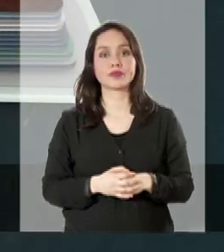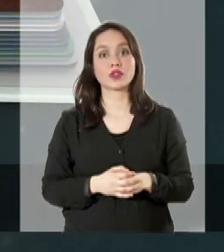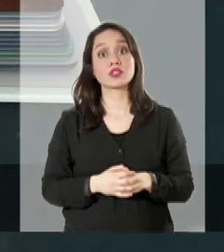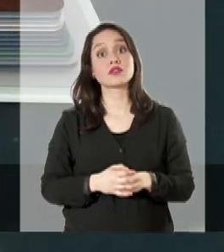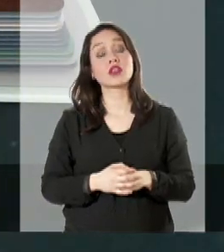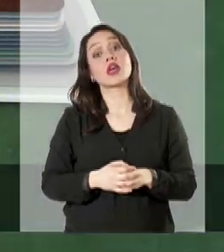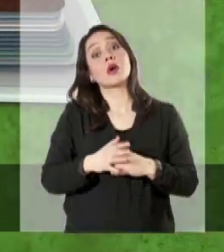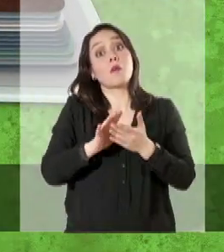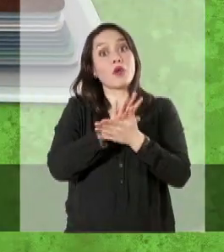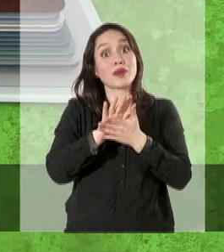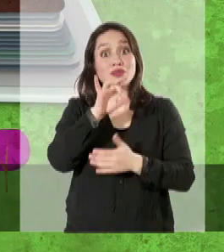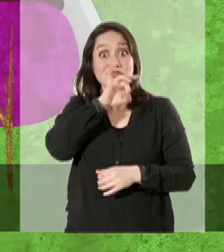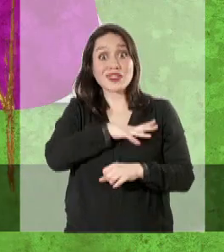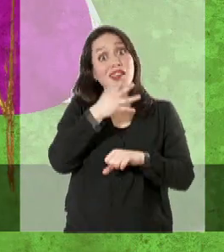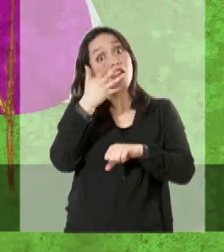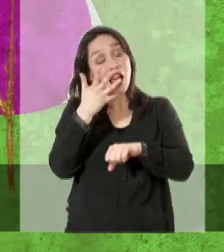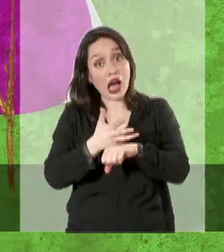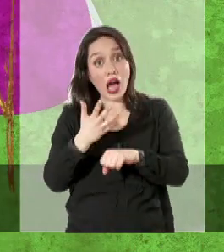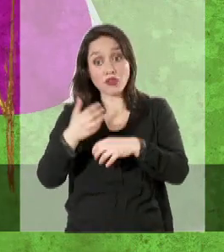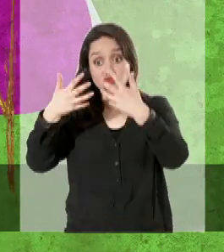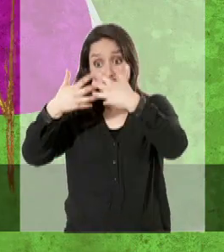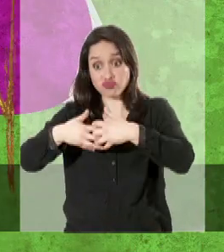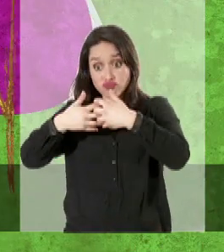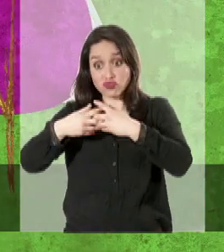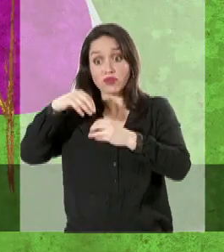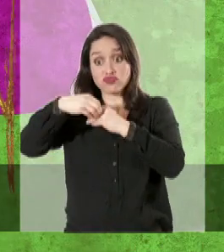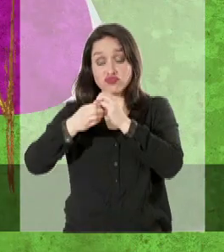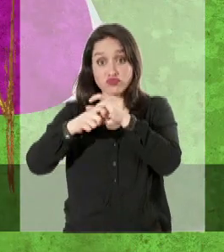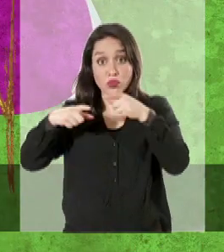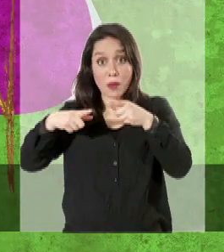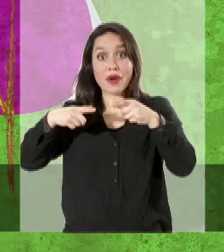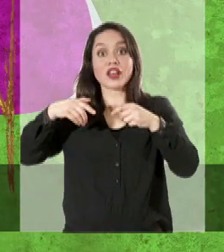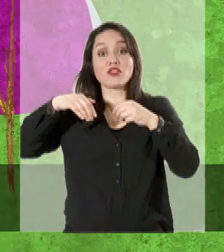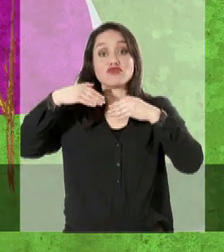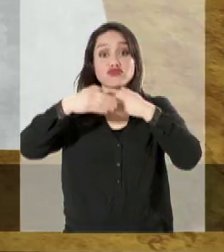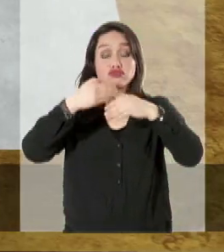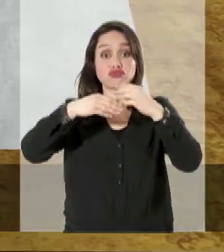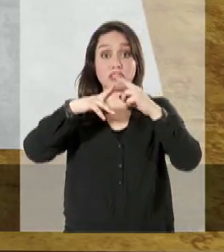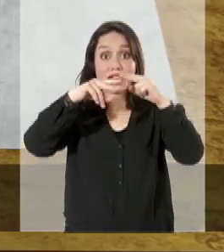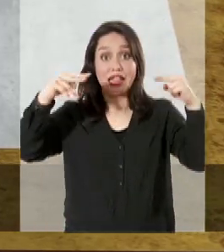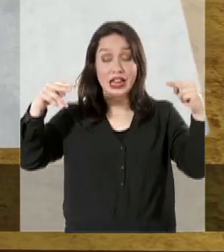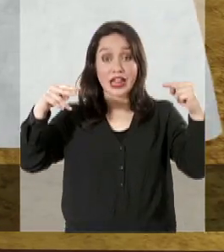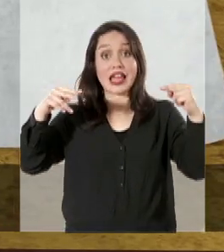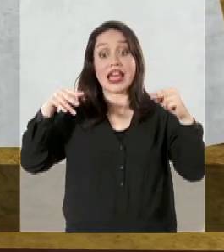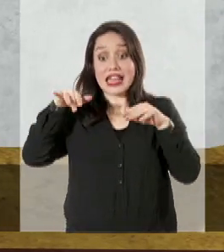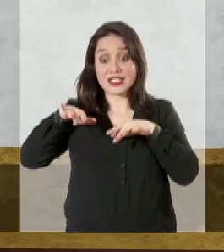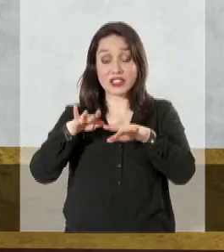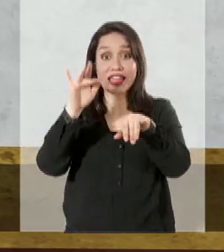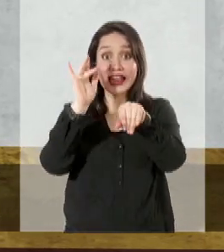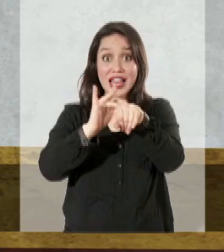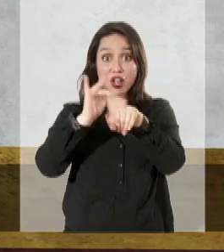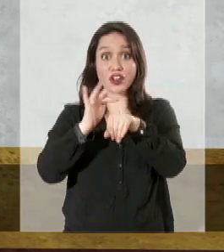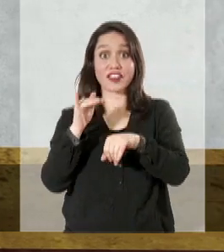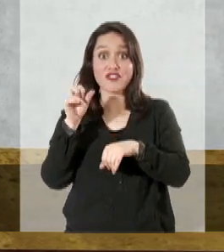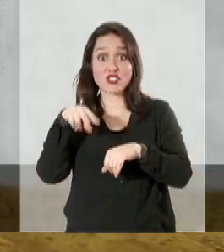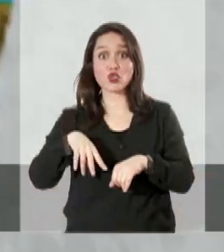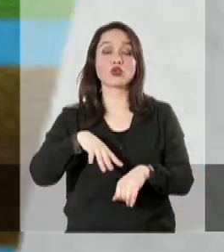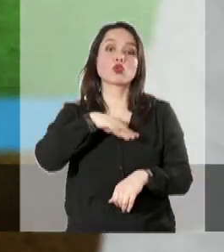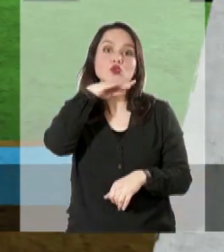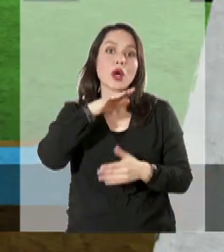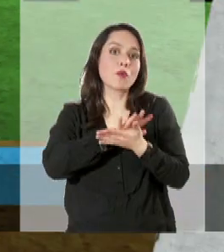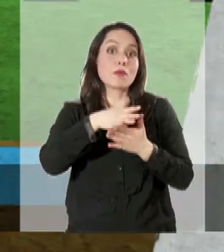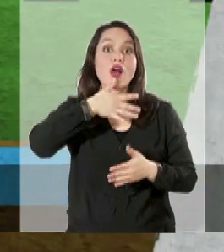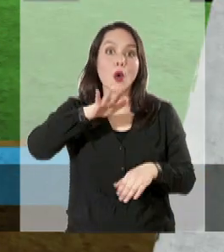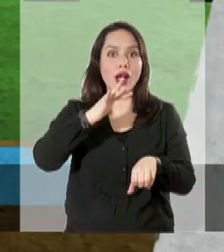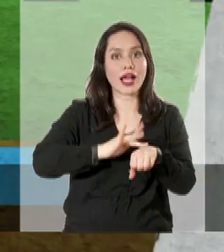Si contáramos en nuestro país con un reactor nuclear para producir electricidad, el calor liberado por la fisión sería utilizado